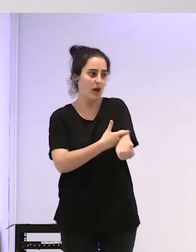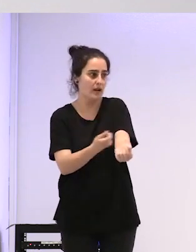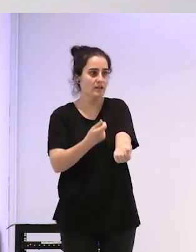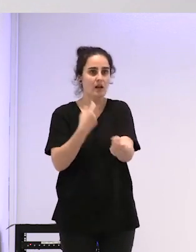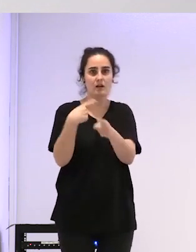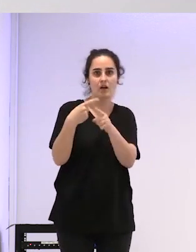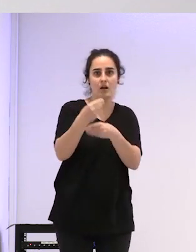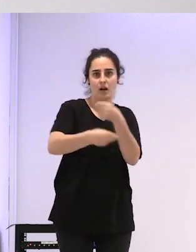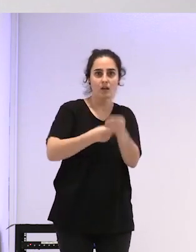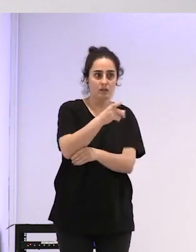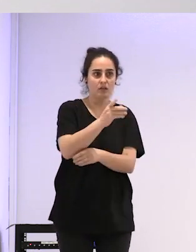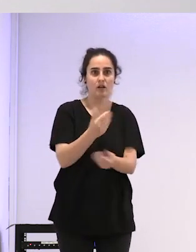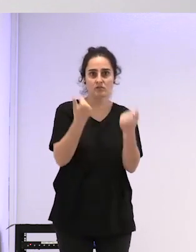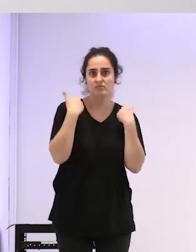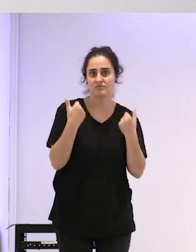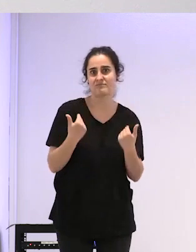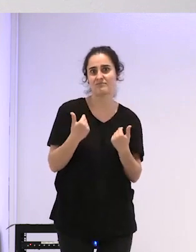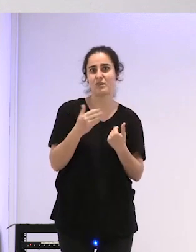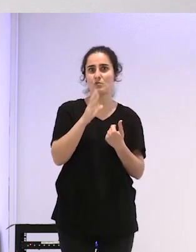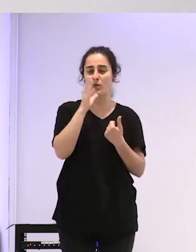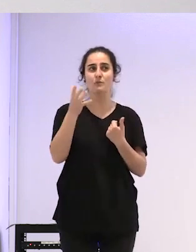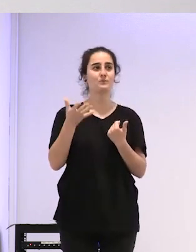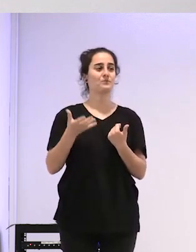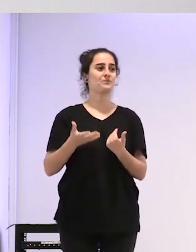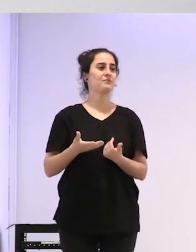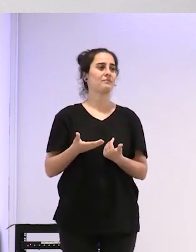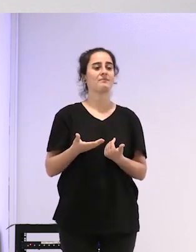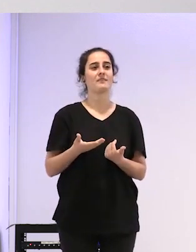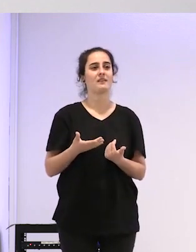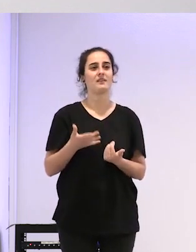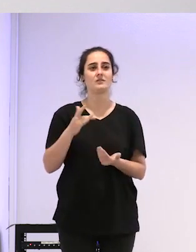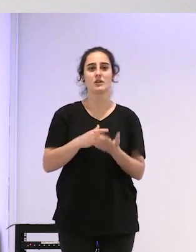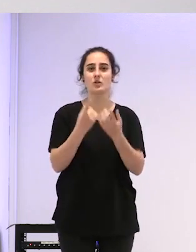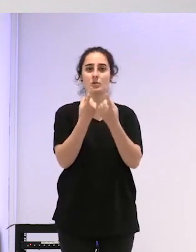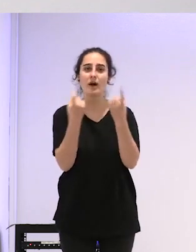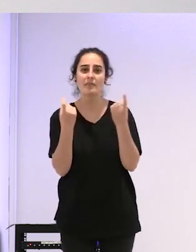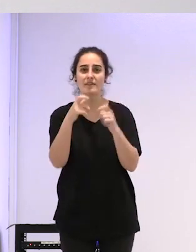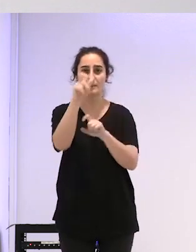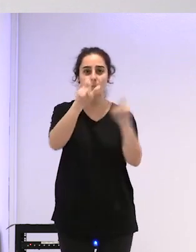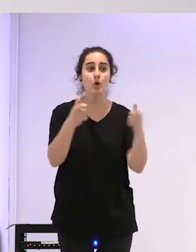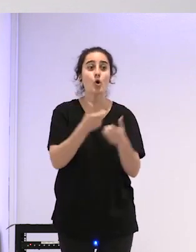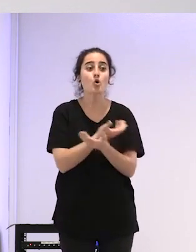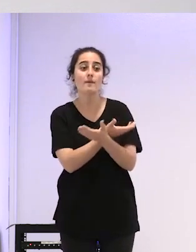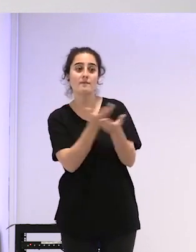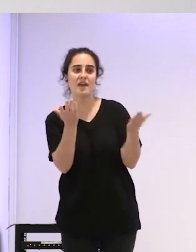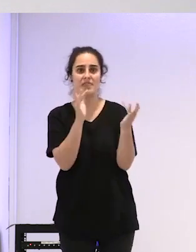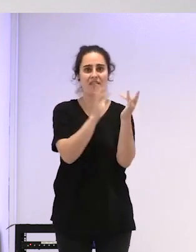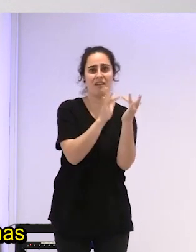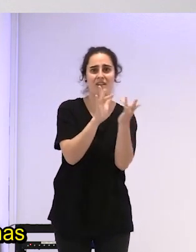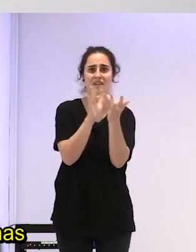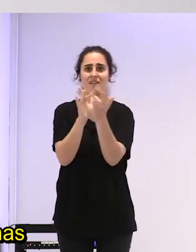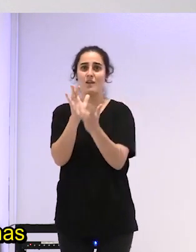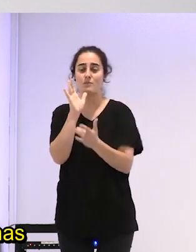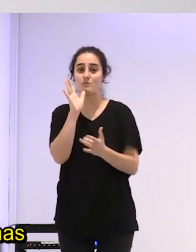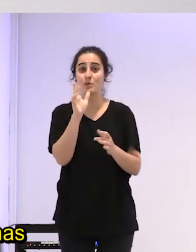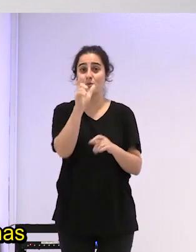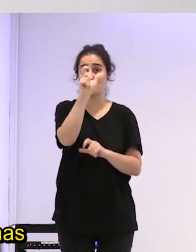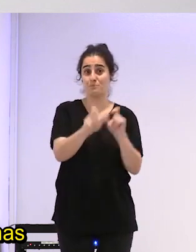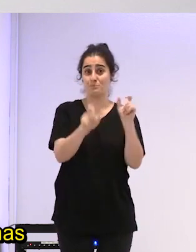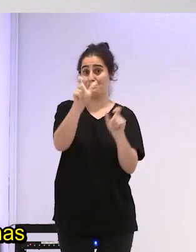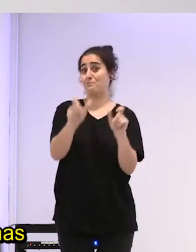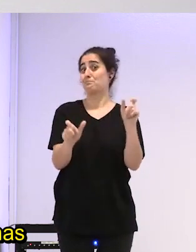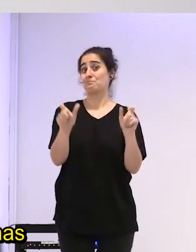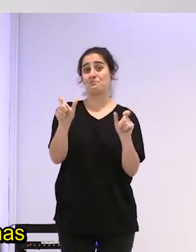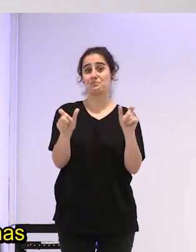haces porque es como y al final es eso como que tienes que encontrar a gente de confianza porque precisamente este tipo de personas que